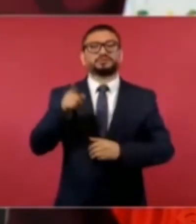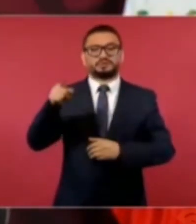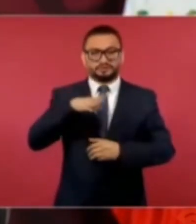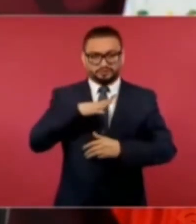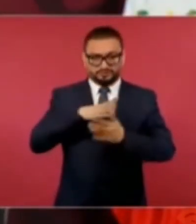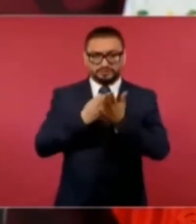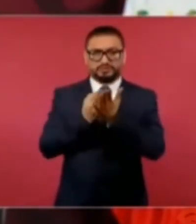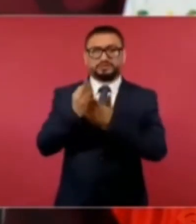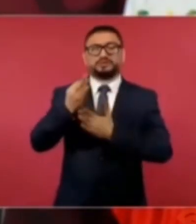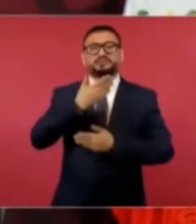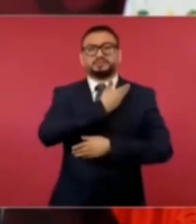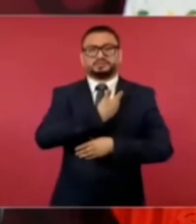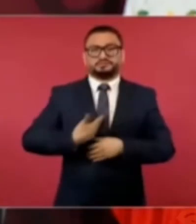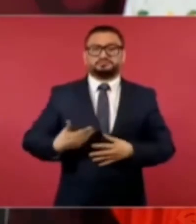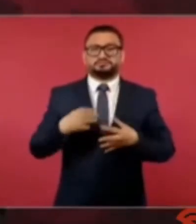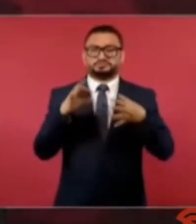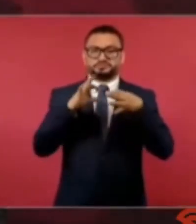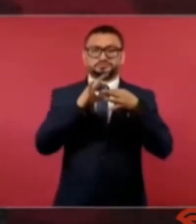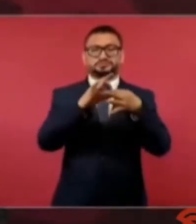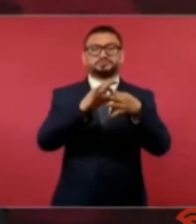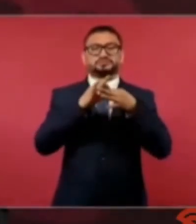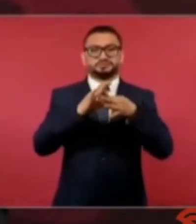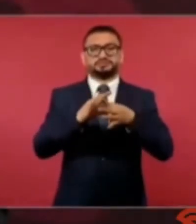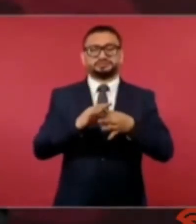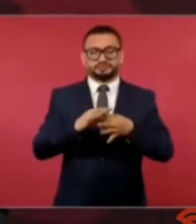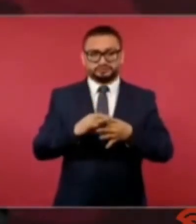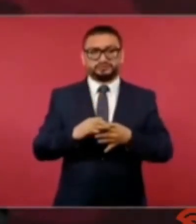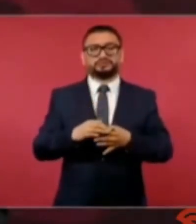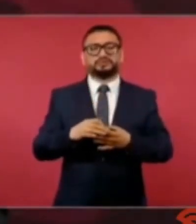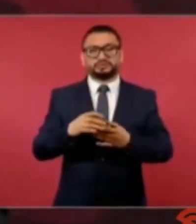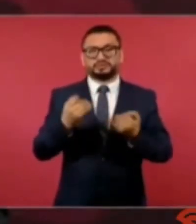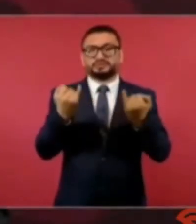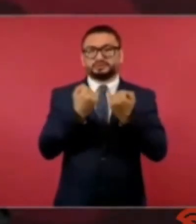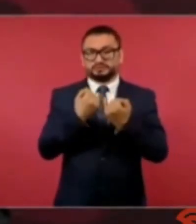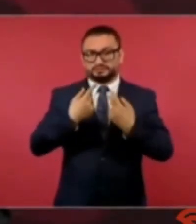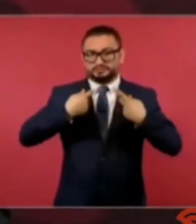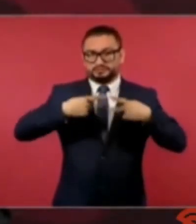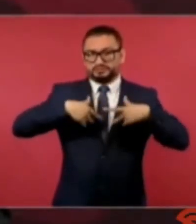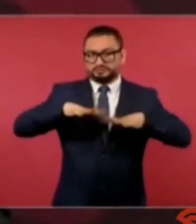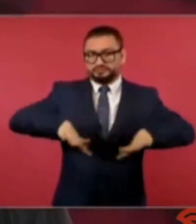al presidente y hay lealtad al pueblo de México